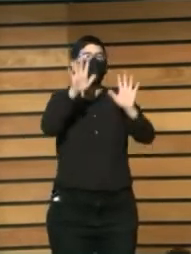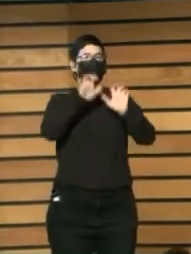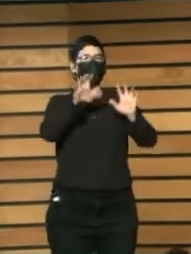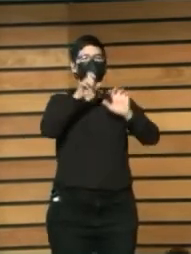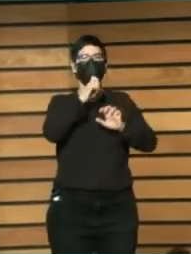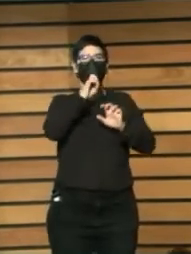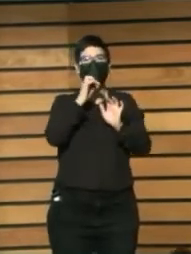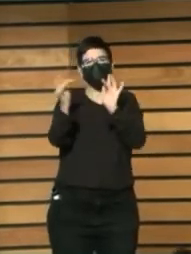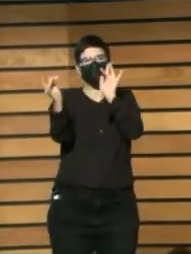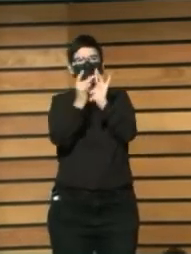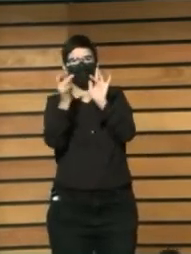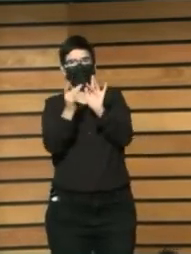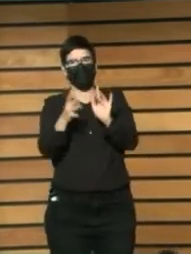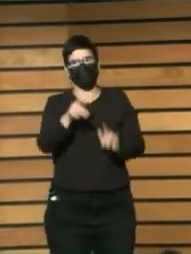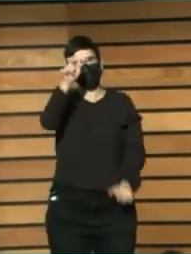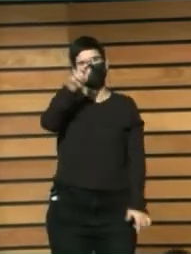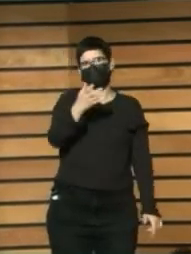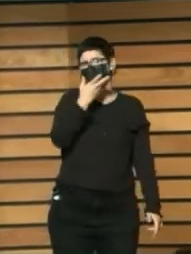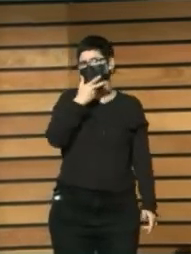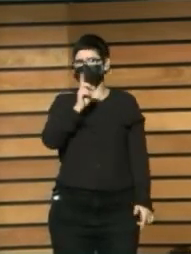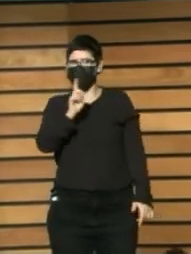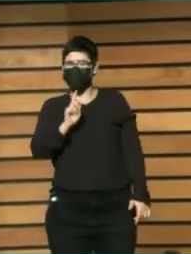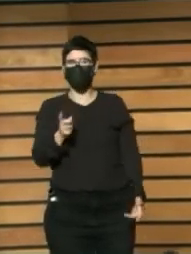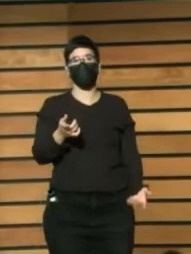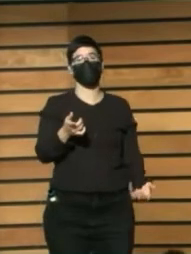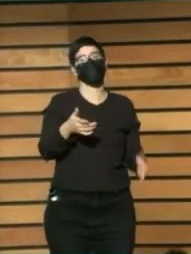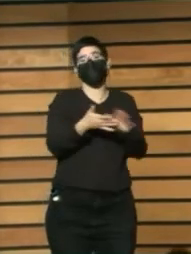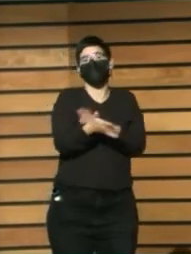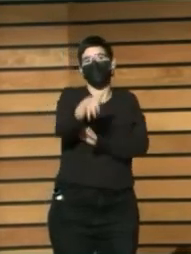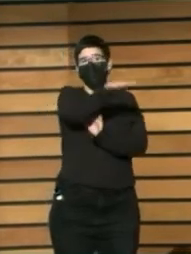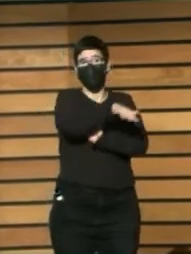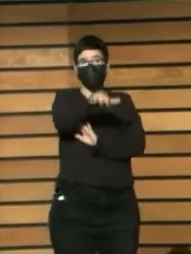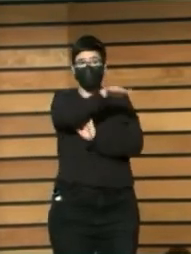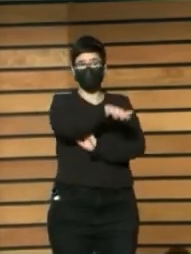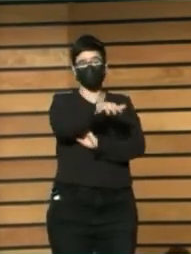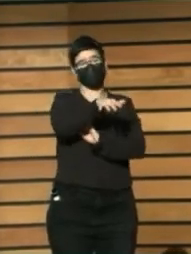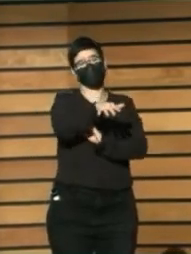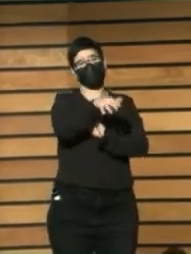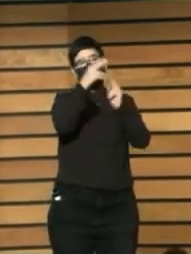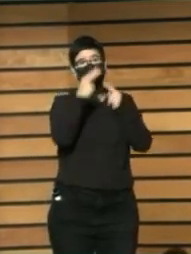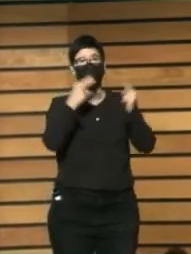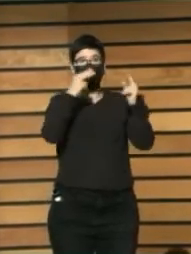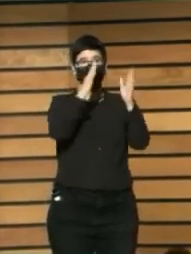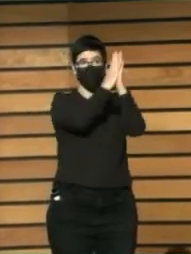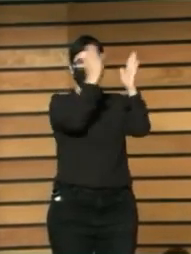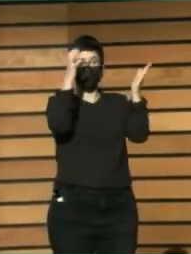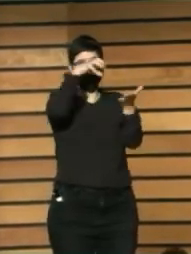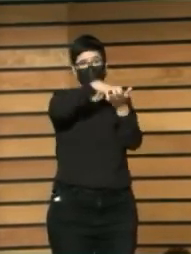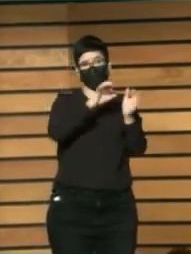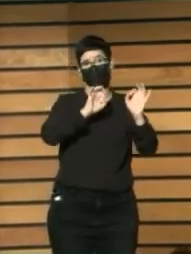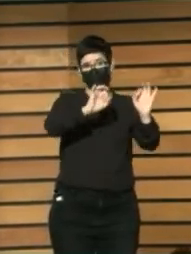civilización Y una biblioteca Es un espacio público En ese sentido Y un espacio tercero